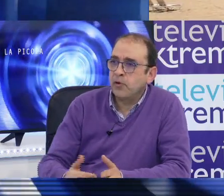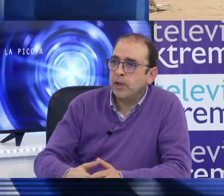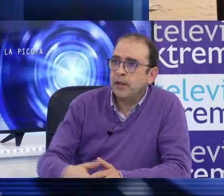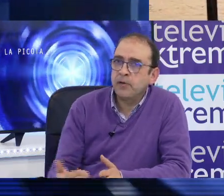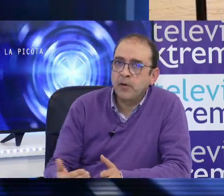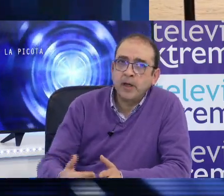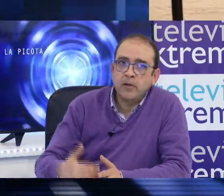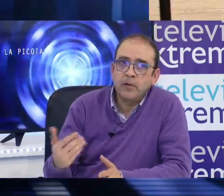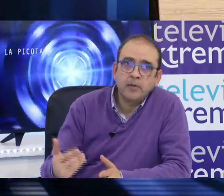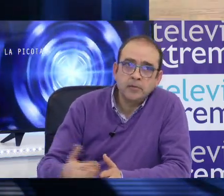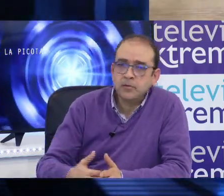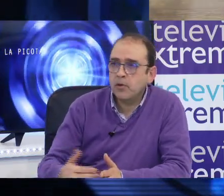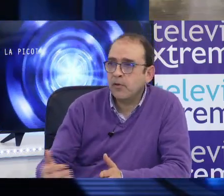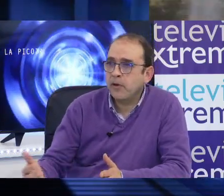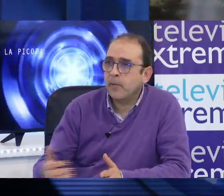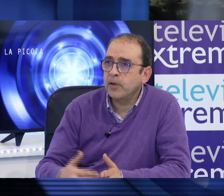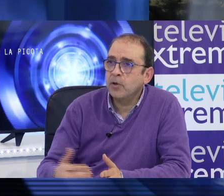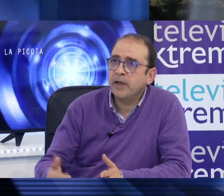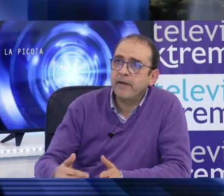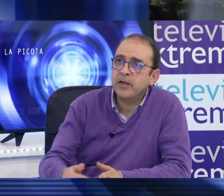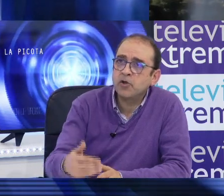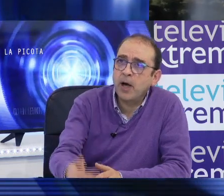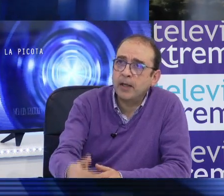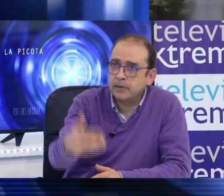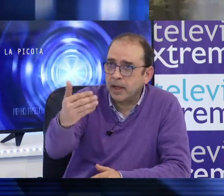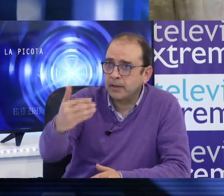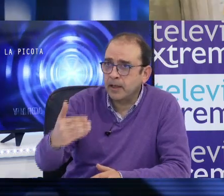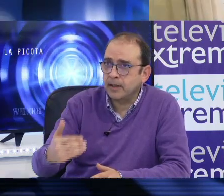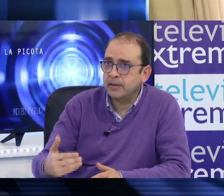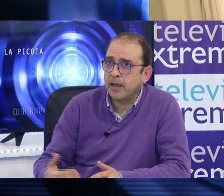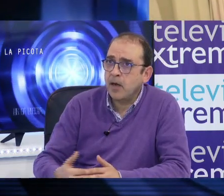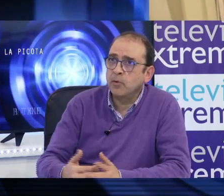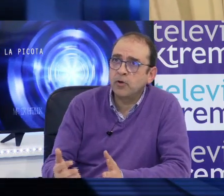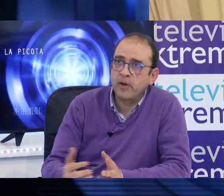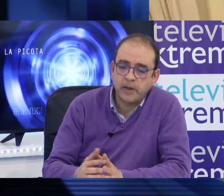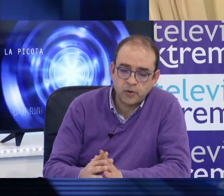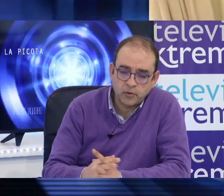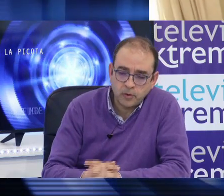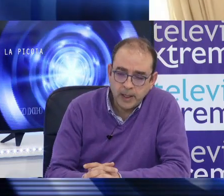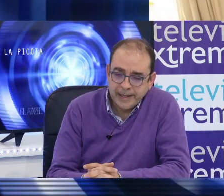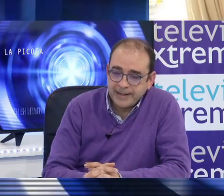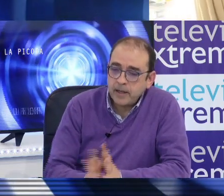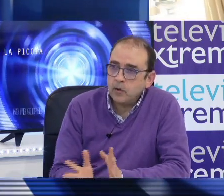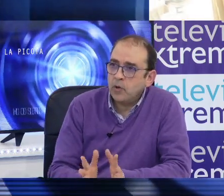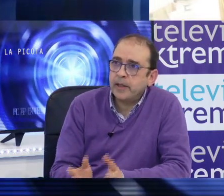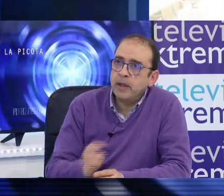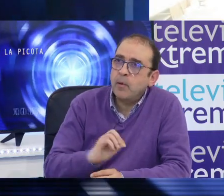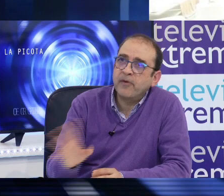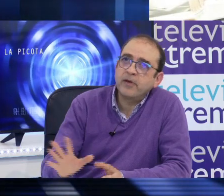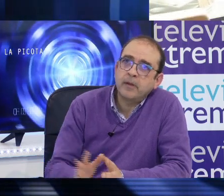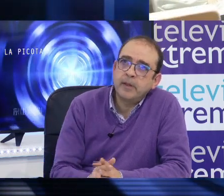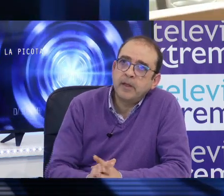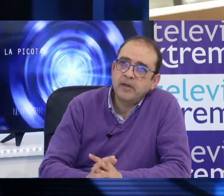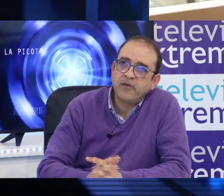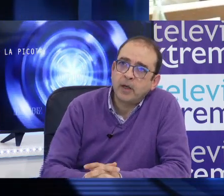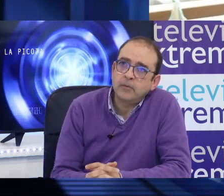Constitución del ciudadano, todo ciudadano español tiene derecho a, y hay un montón de derechos, y hay algunos que tenemos